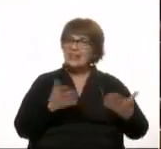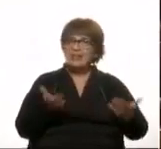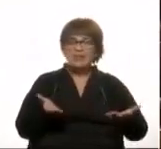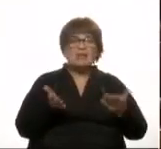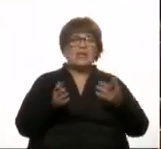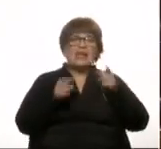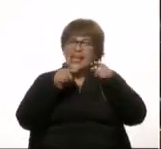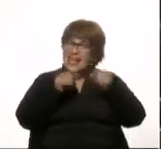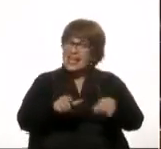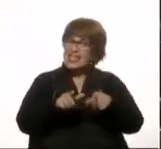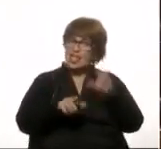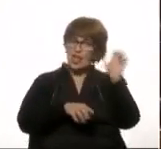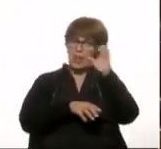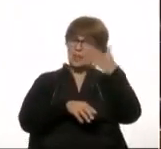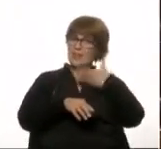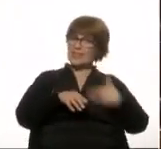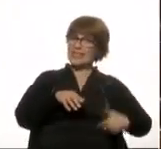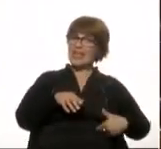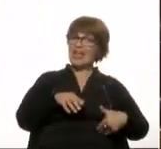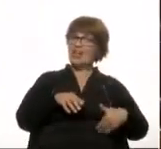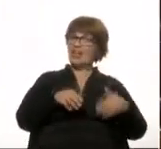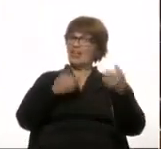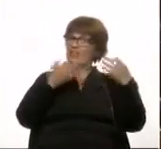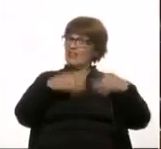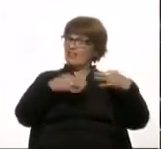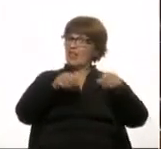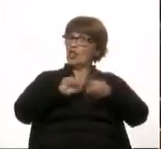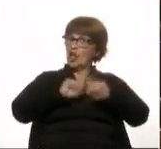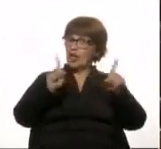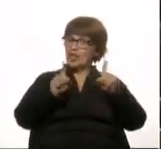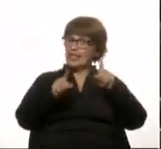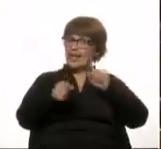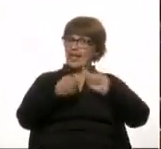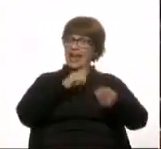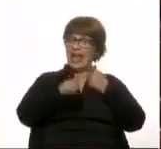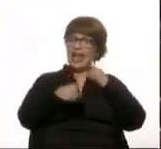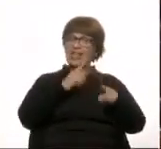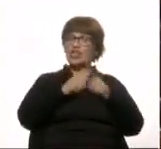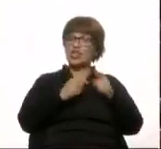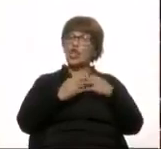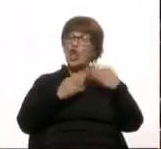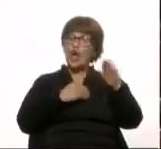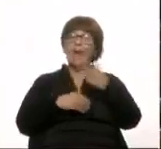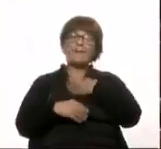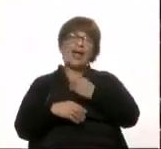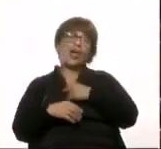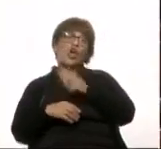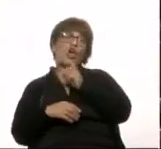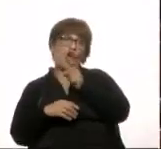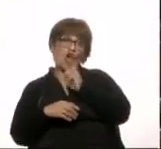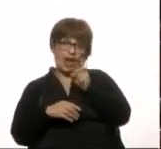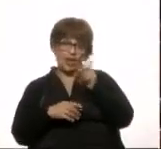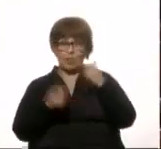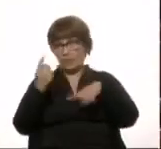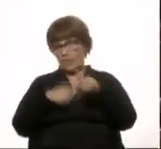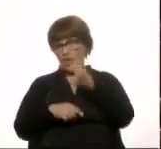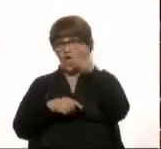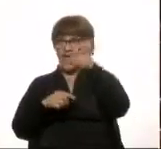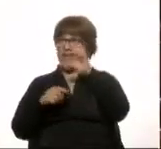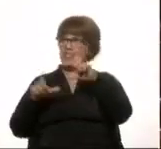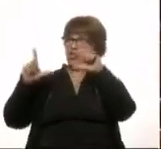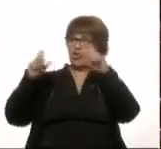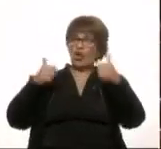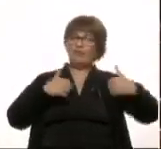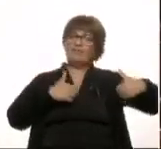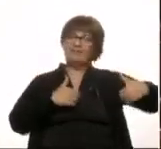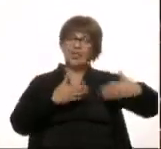Cuando esos empresarios no andan bien tienen que ver con la oposición. Cuando a esos empresarios les va bien se sacan fotos con